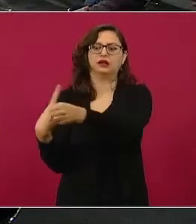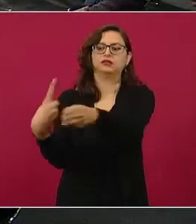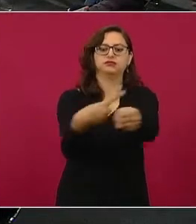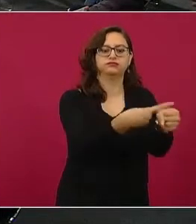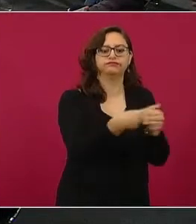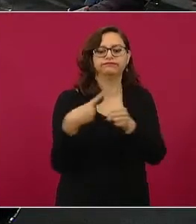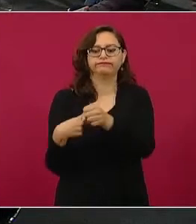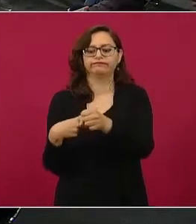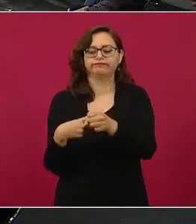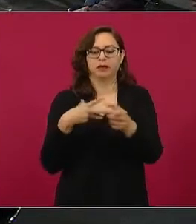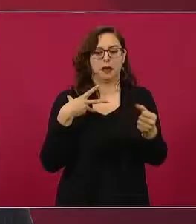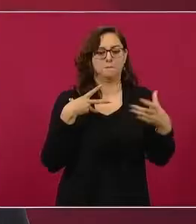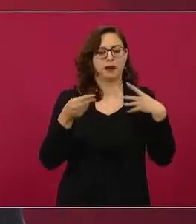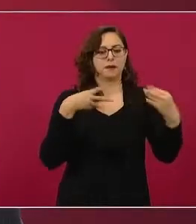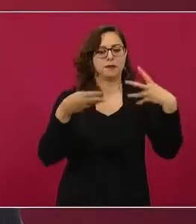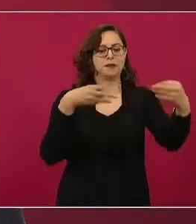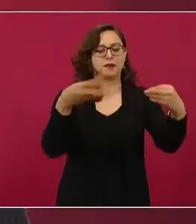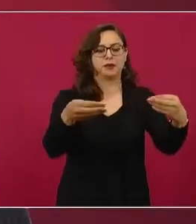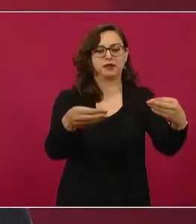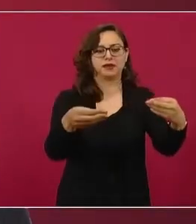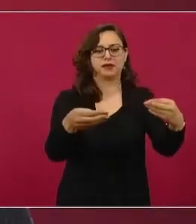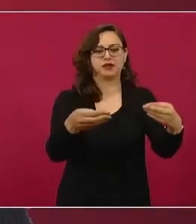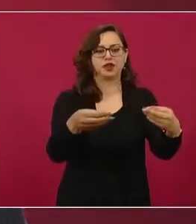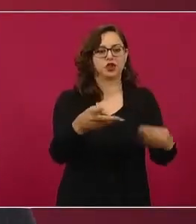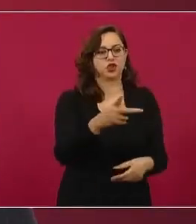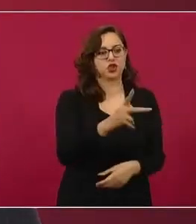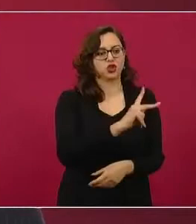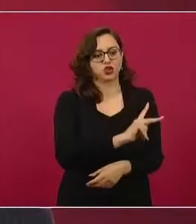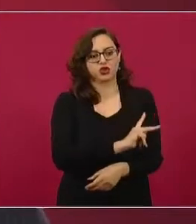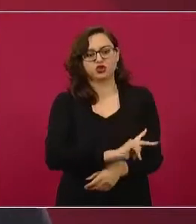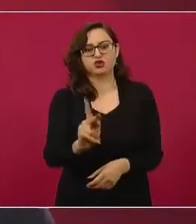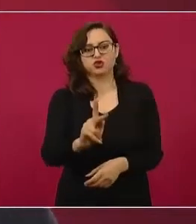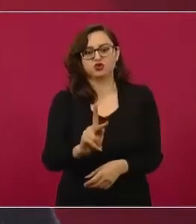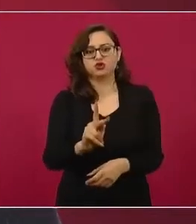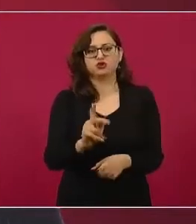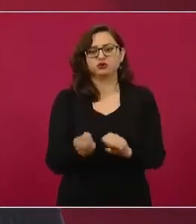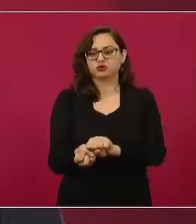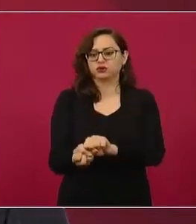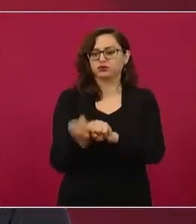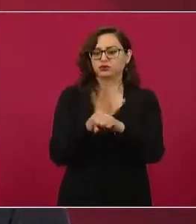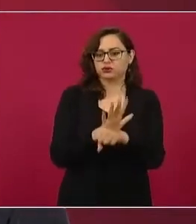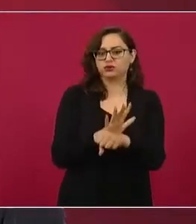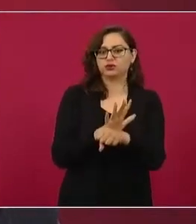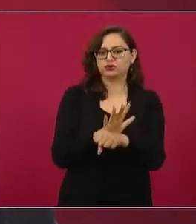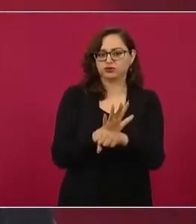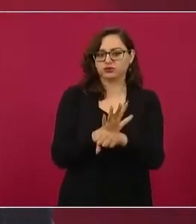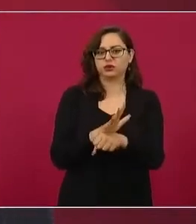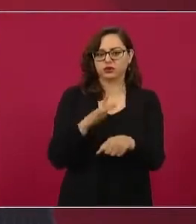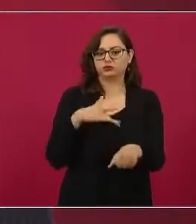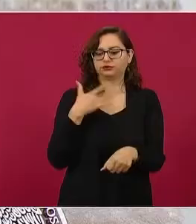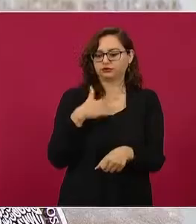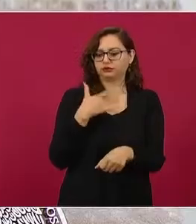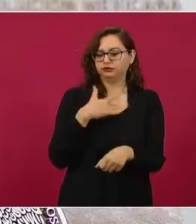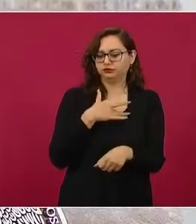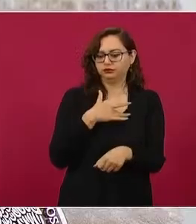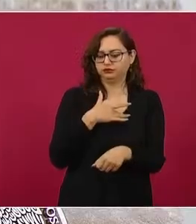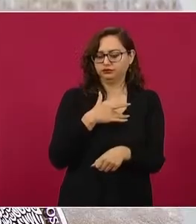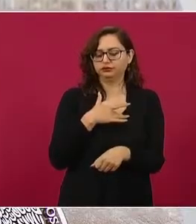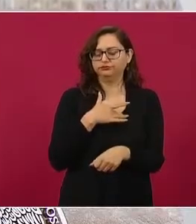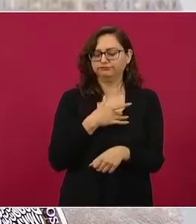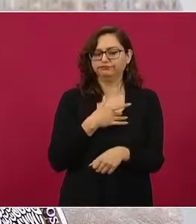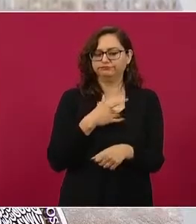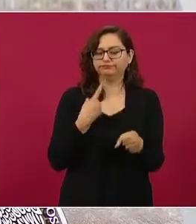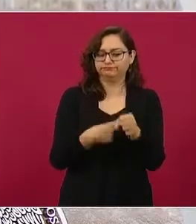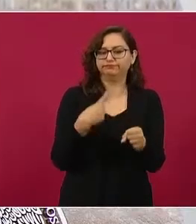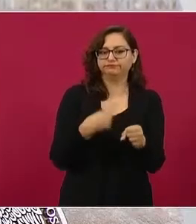a la prueba del virus SARS-CoV-2 o bien presentan COVID, es decir, síntomas además de positividad,